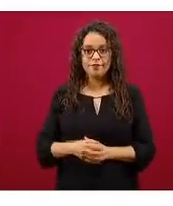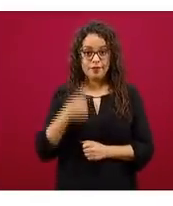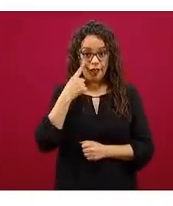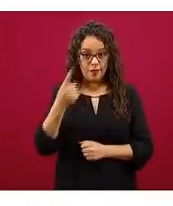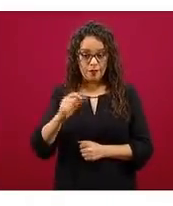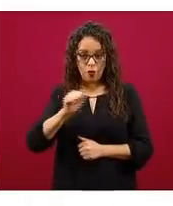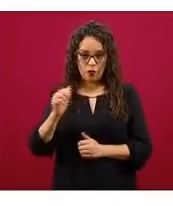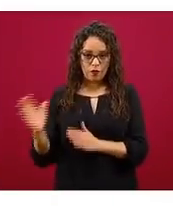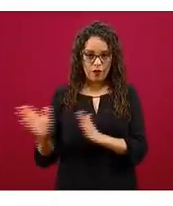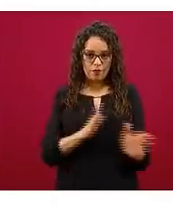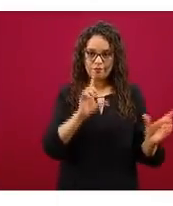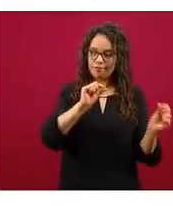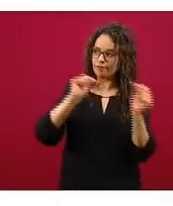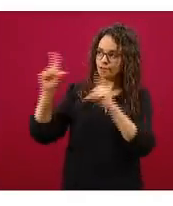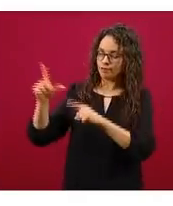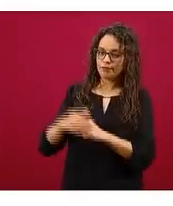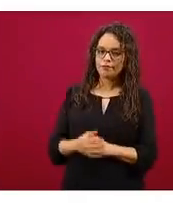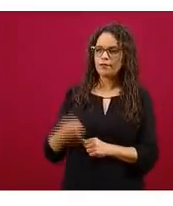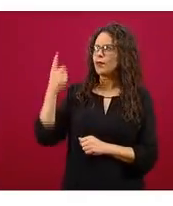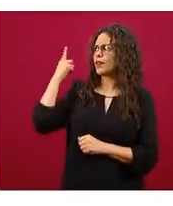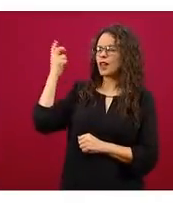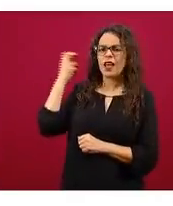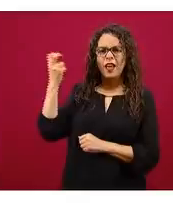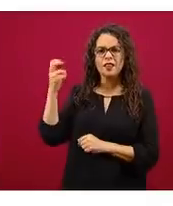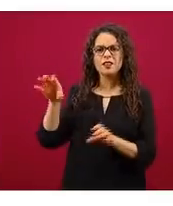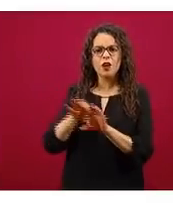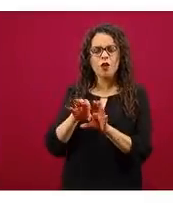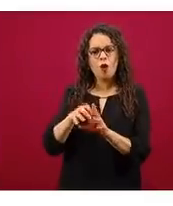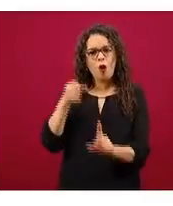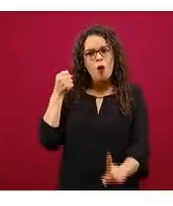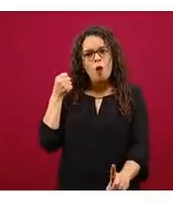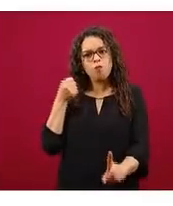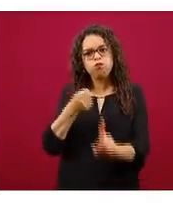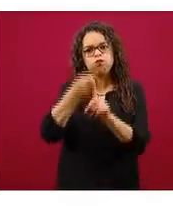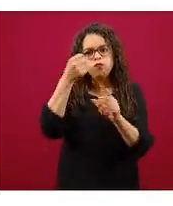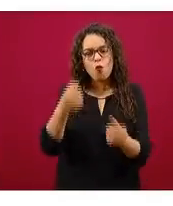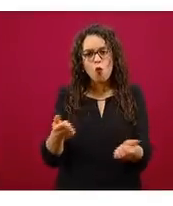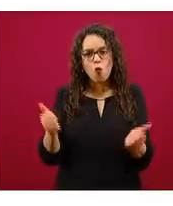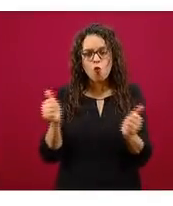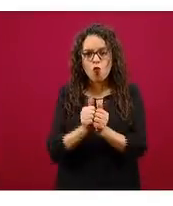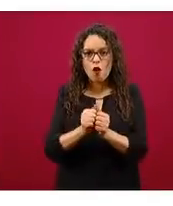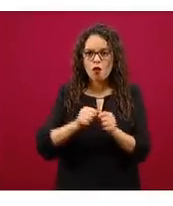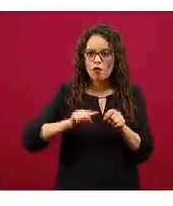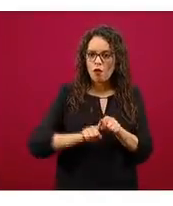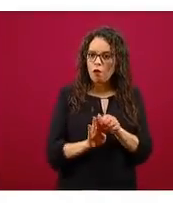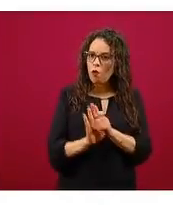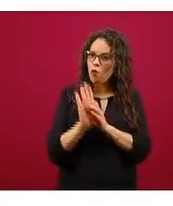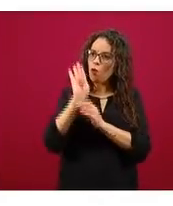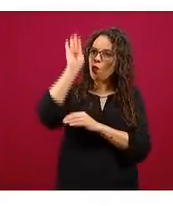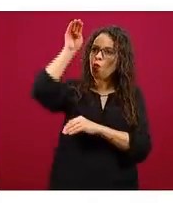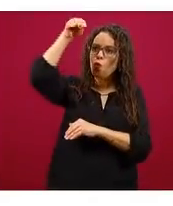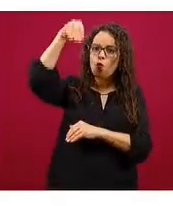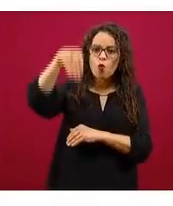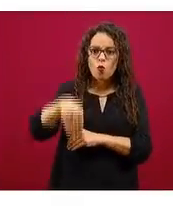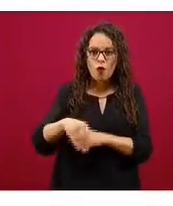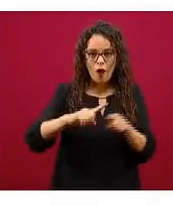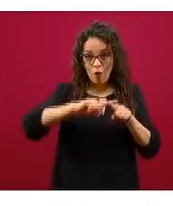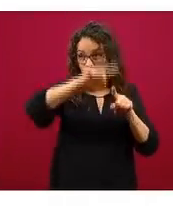¿Y qué impacto tiene sobre la curva de defunciones? Esta es la curva de defunciones en el IMSS.